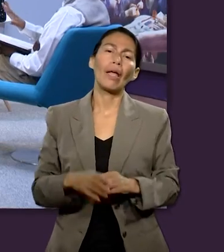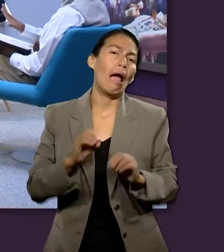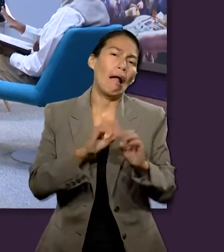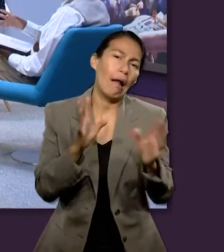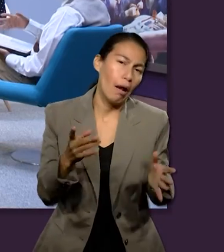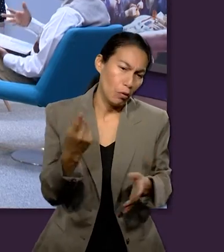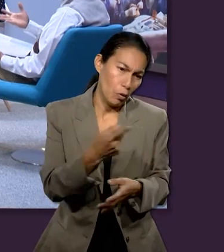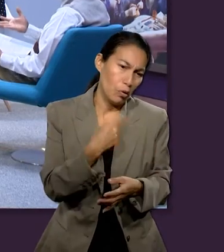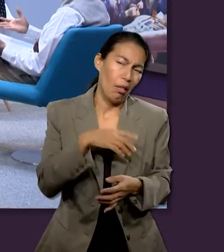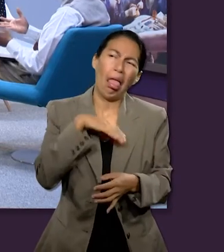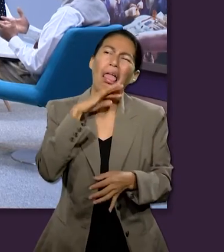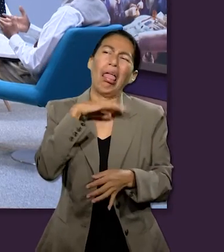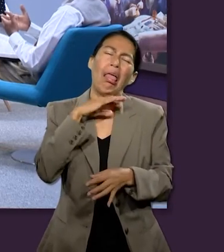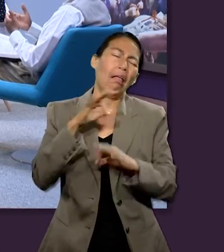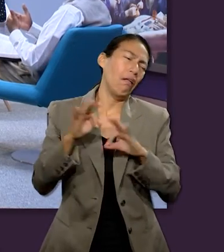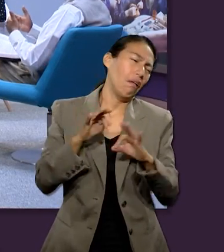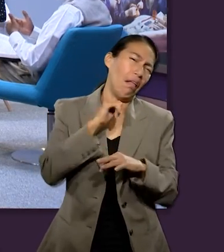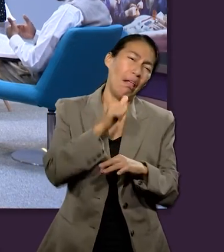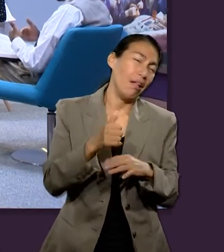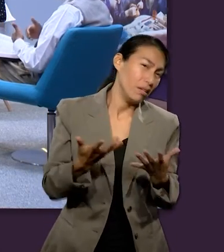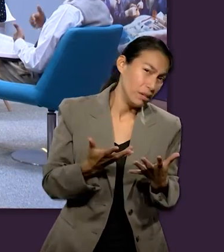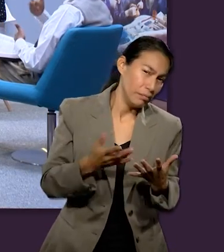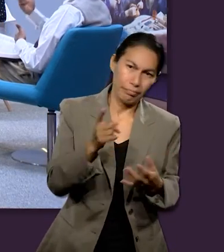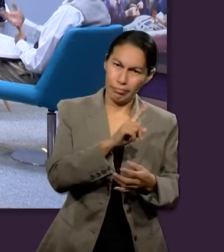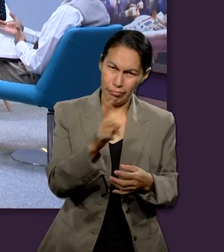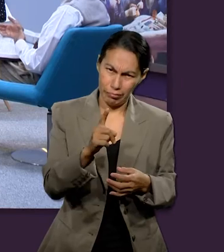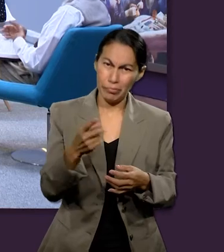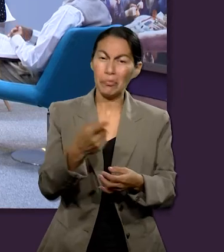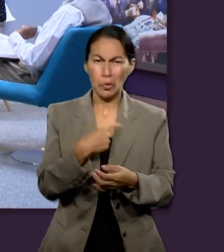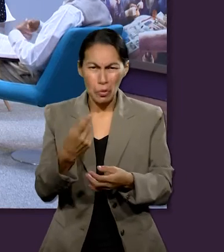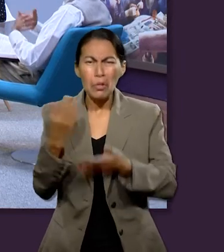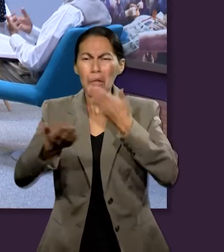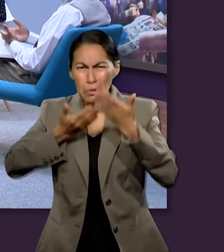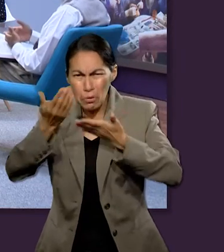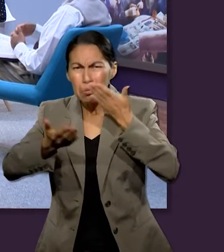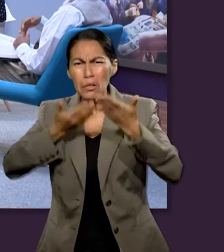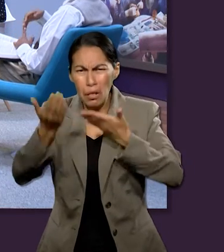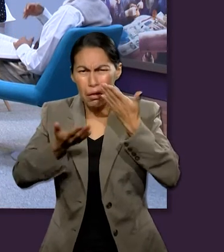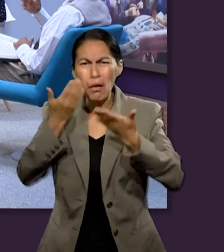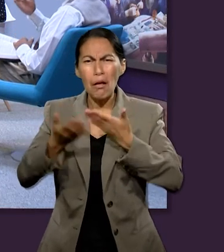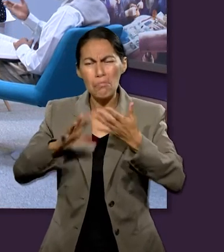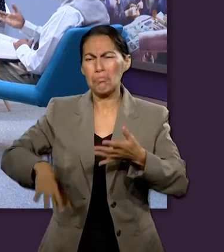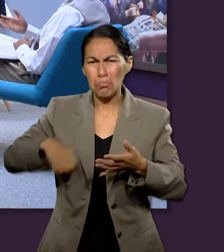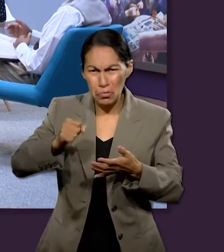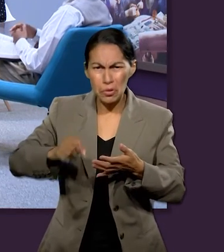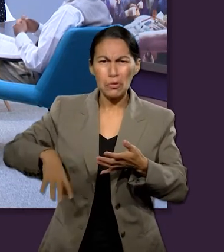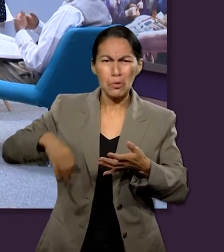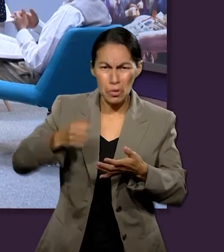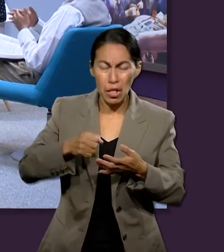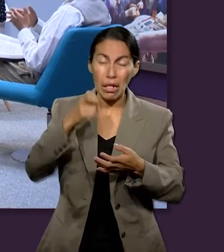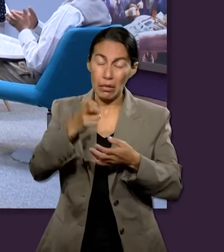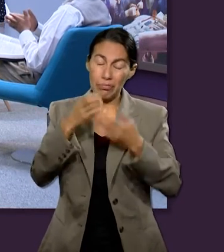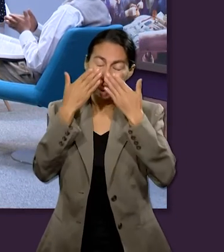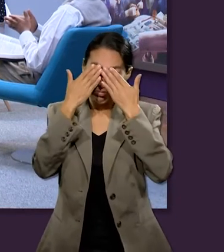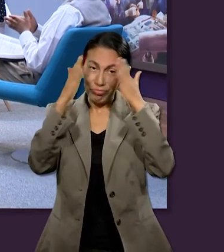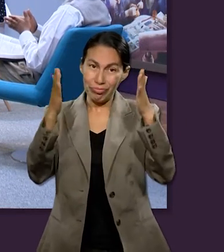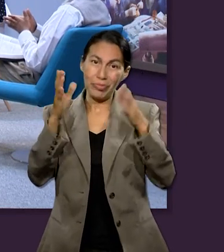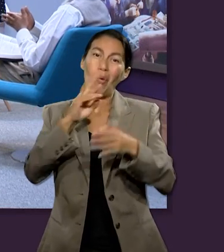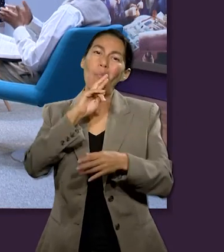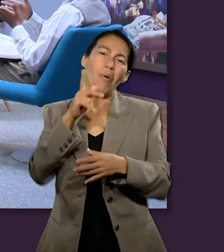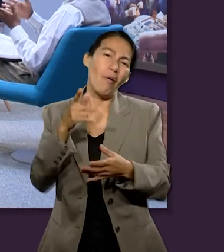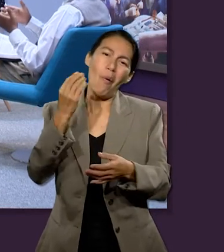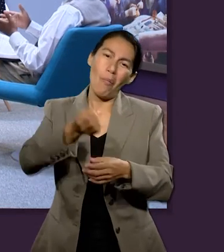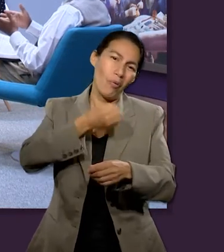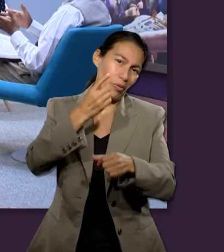Eso desde luego no quiere decir que no debemos seguir preparándonos, estudiando, teniendo una carrera, porque eso nos abre